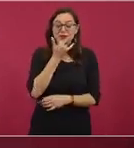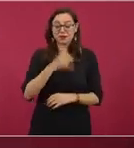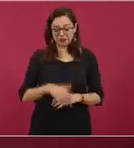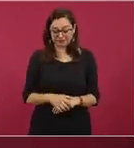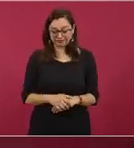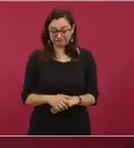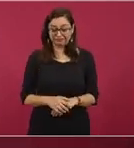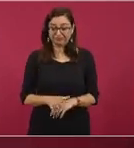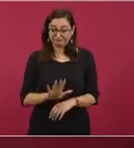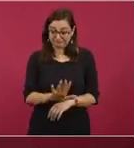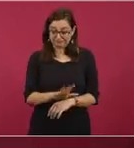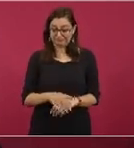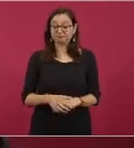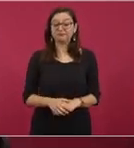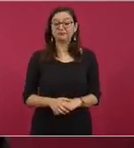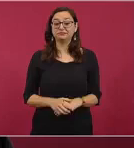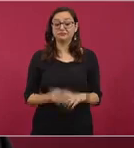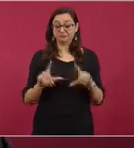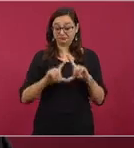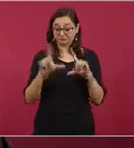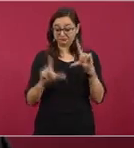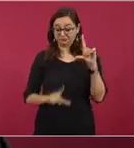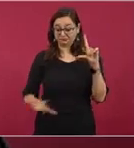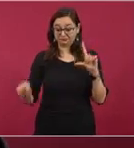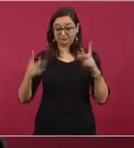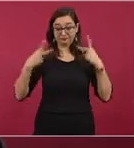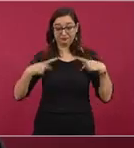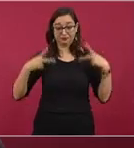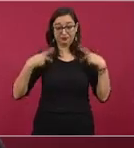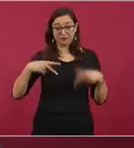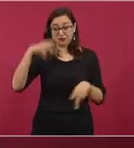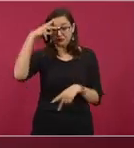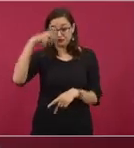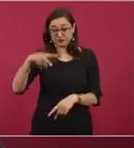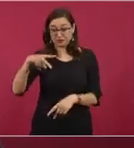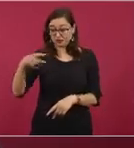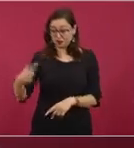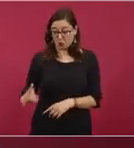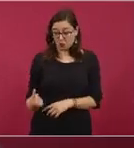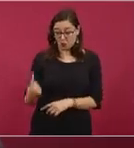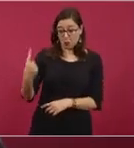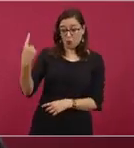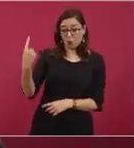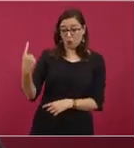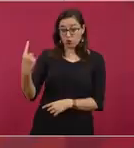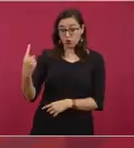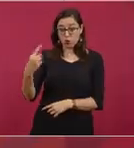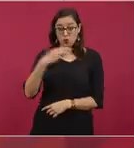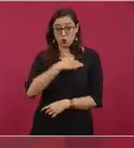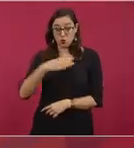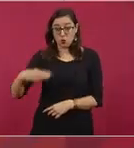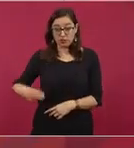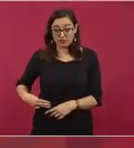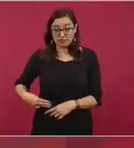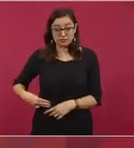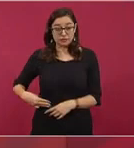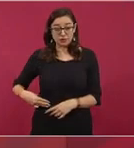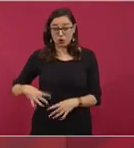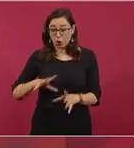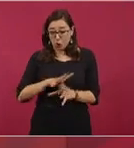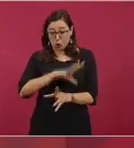que lo que lo conozco que conozco todos los municipios de México,